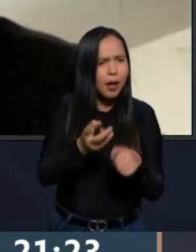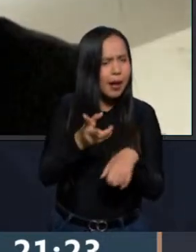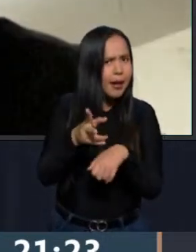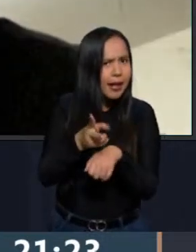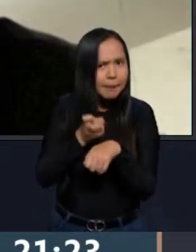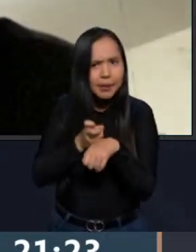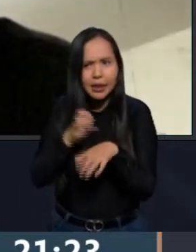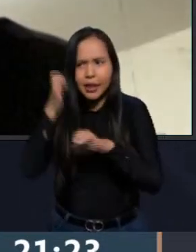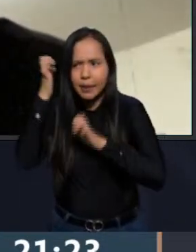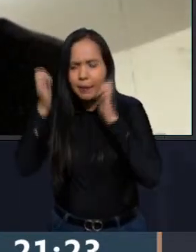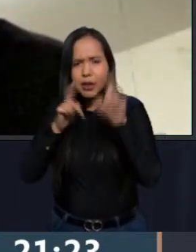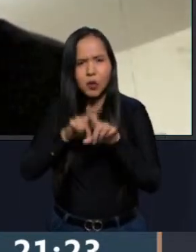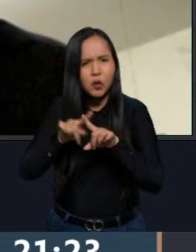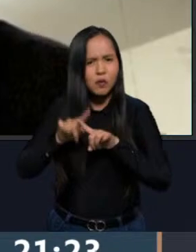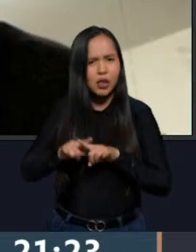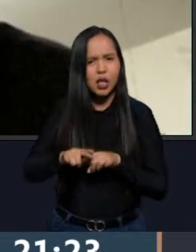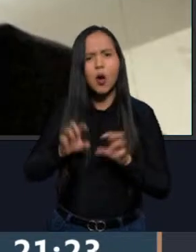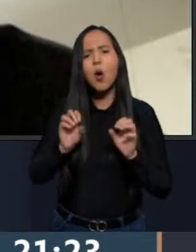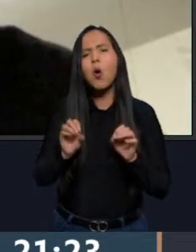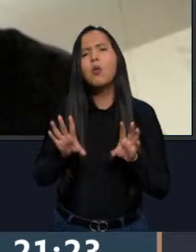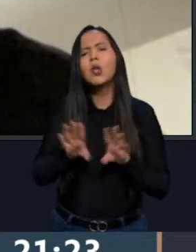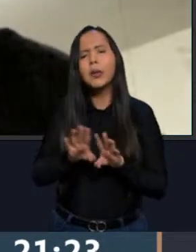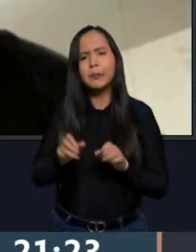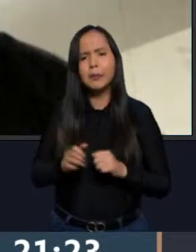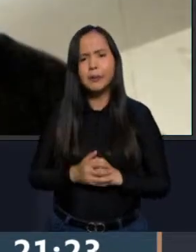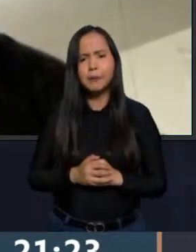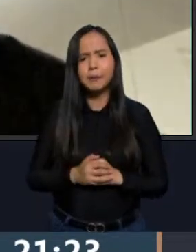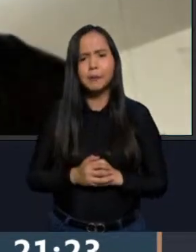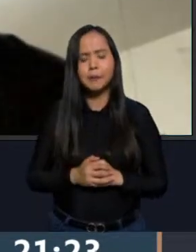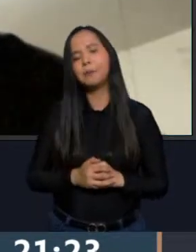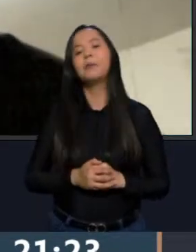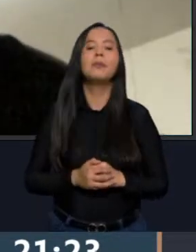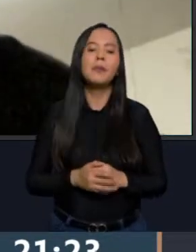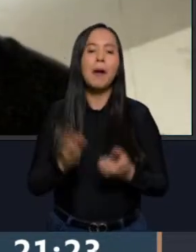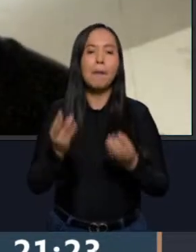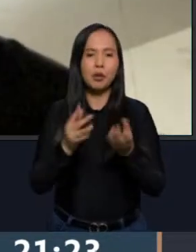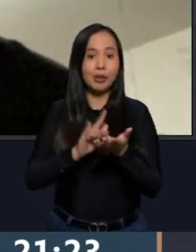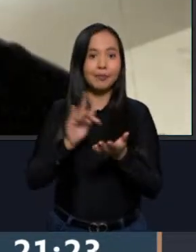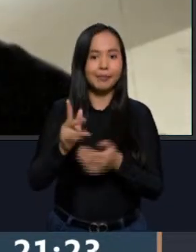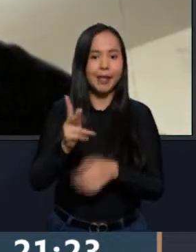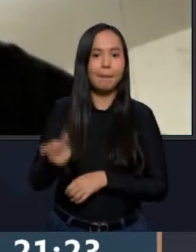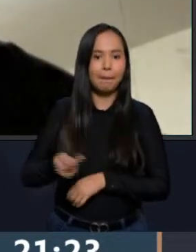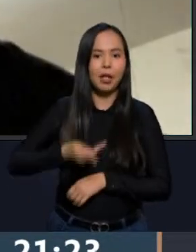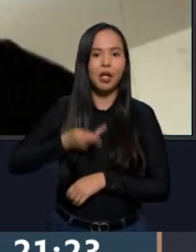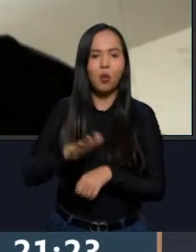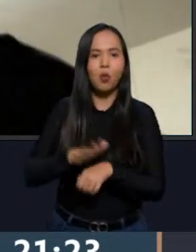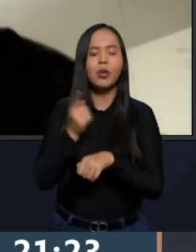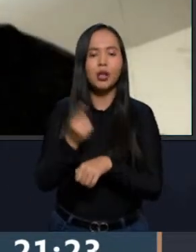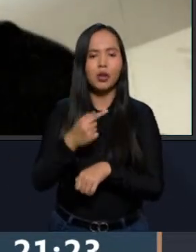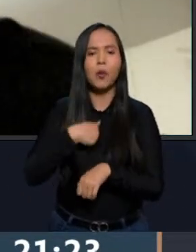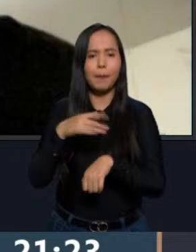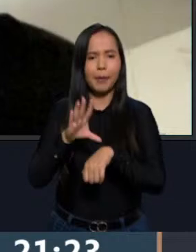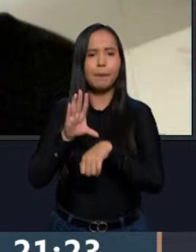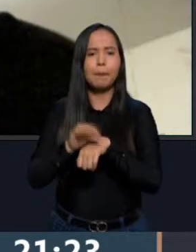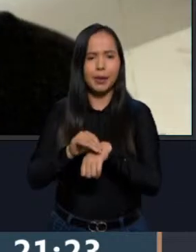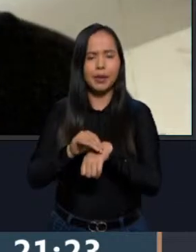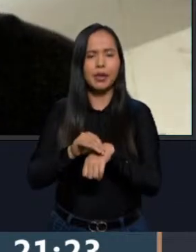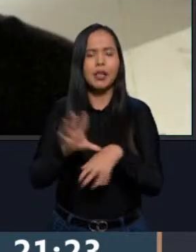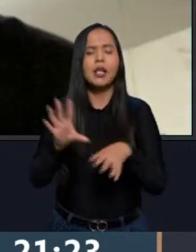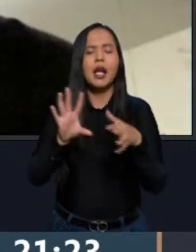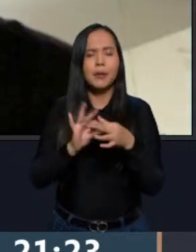este momento y probablemente hacerlo después de que pasen las elecciones? Muchas gracias por la pregunta, porque me permite explicar que